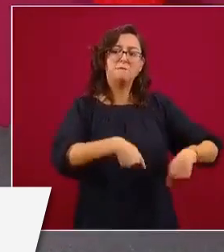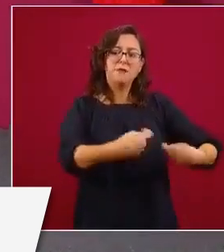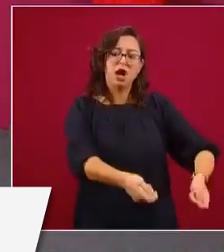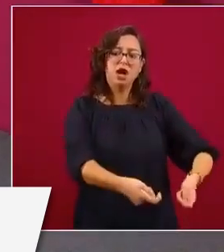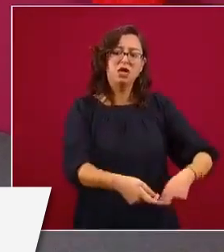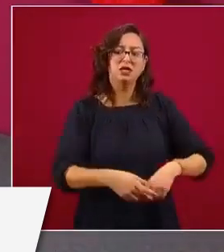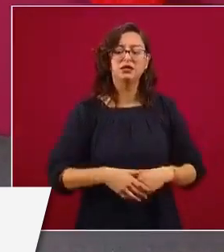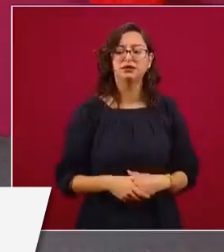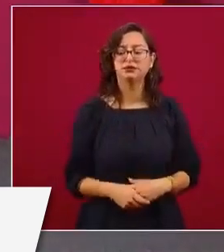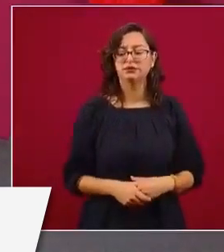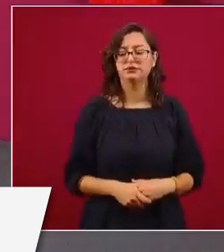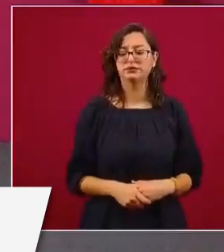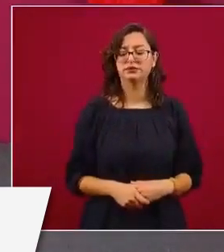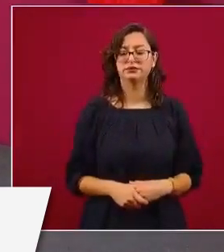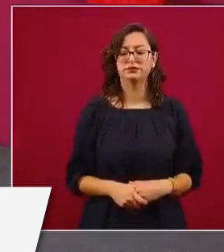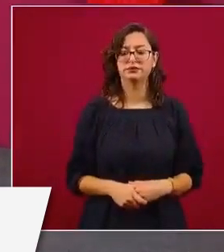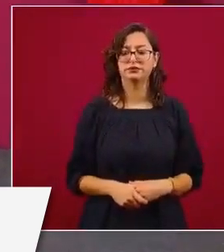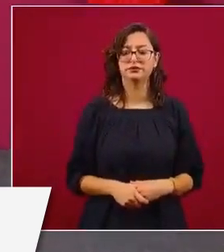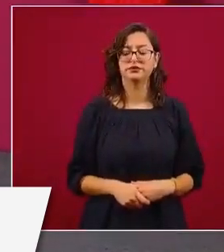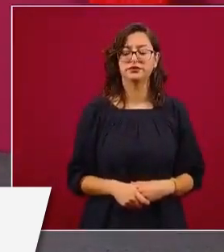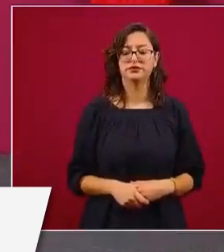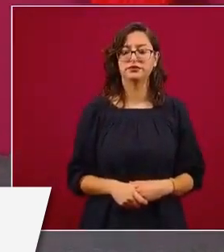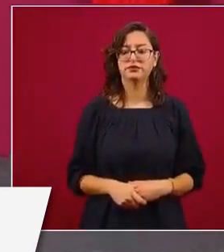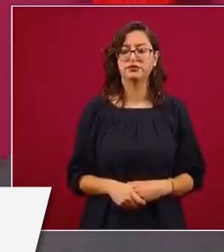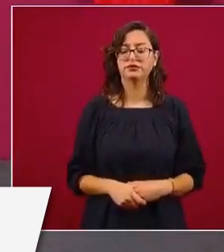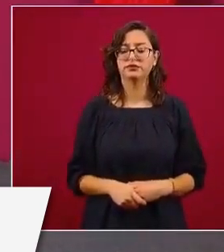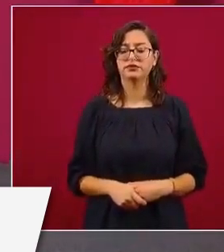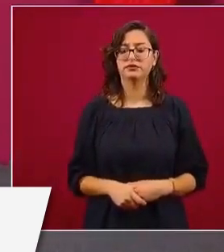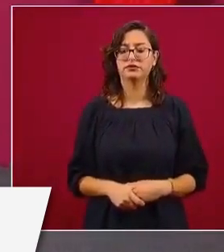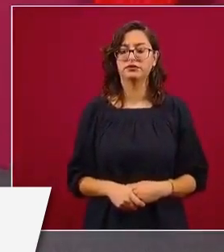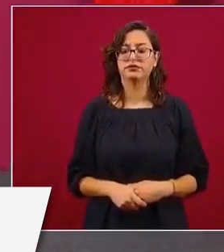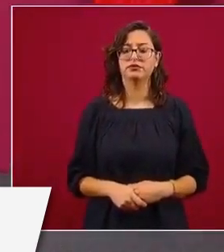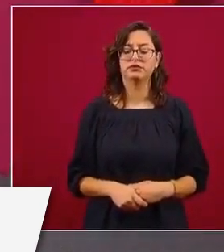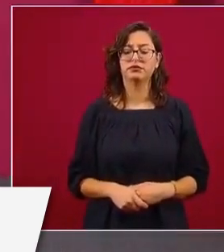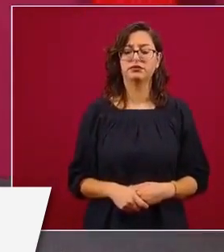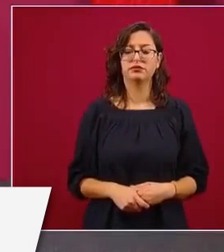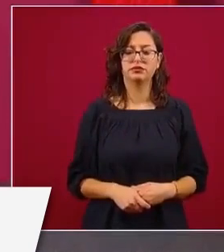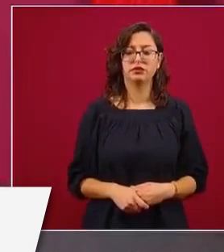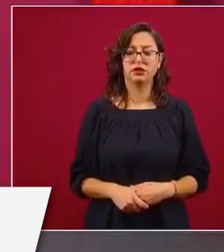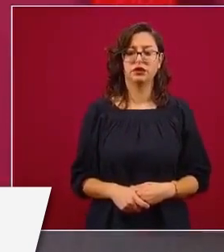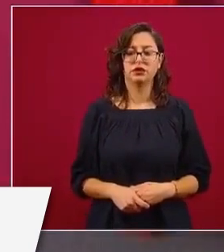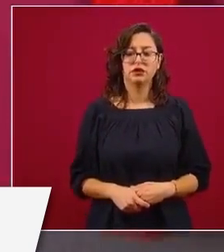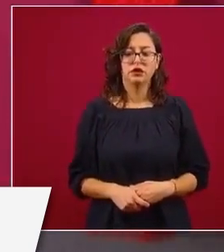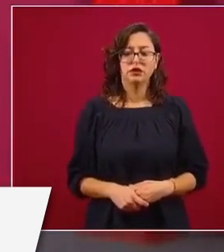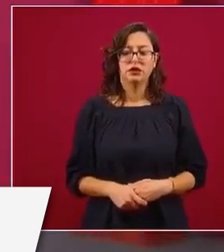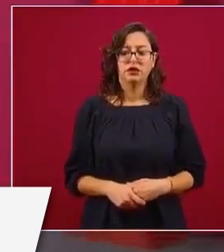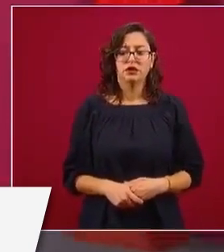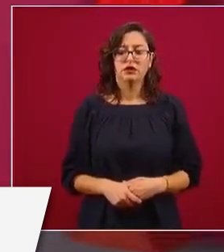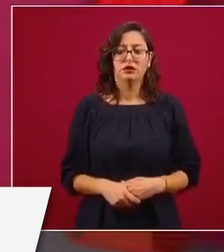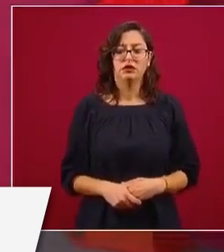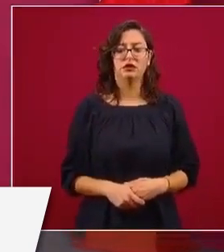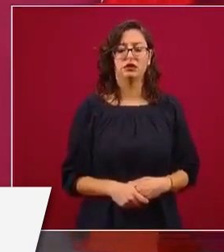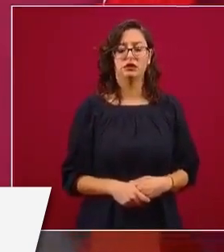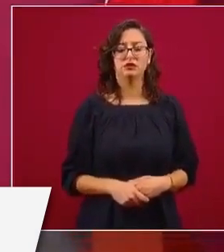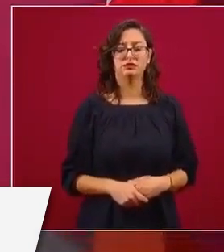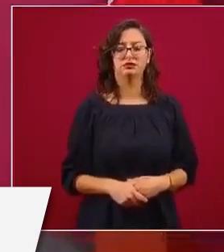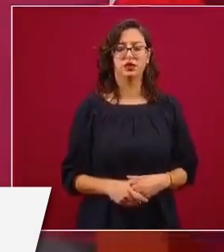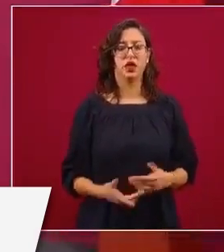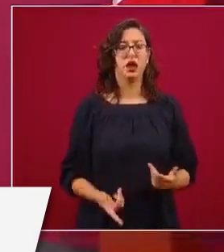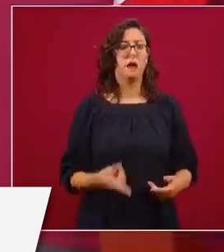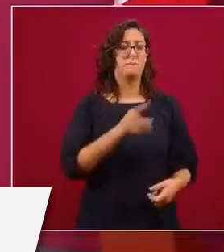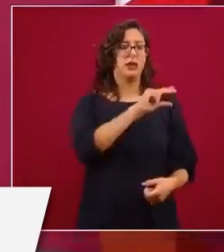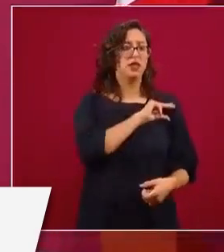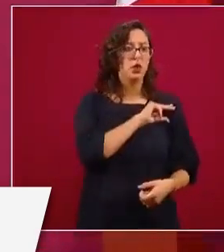subrogaba, se